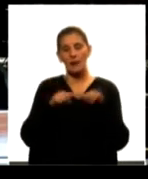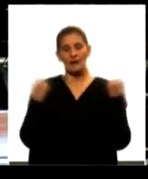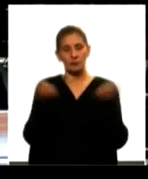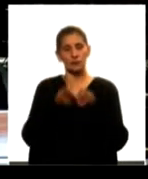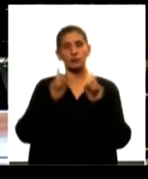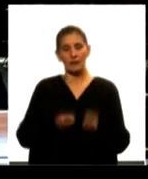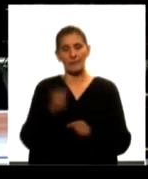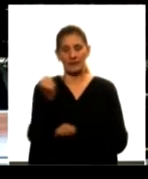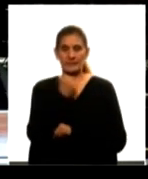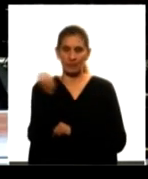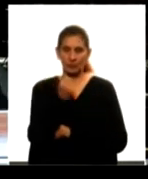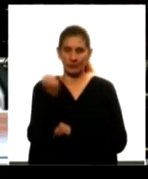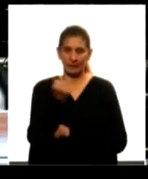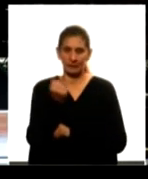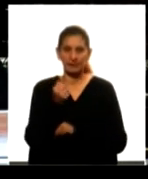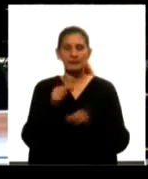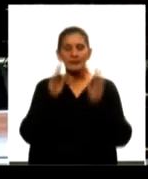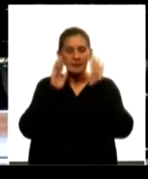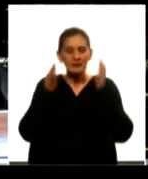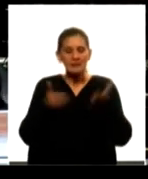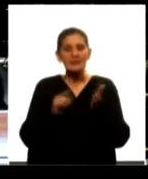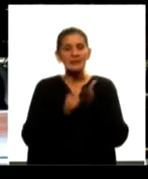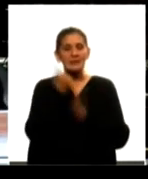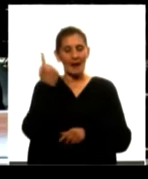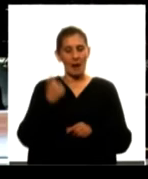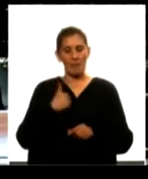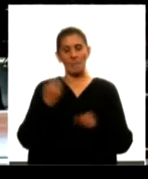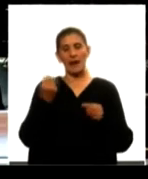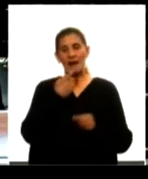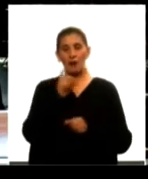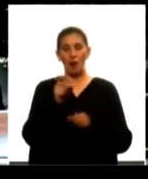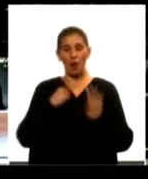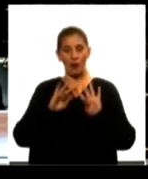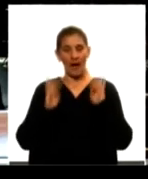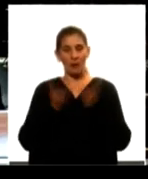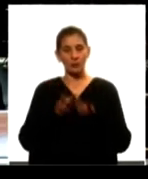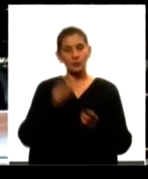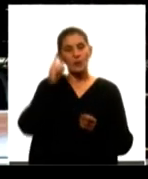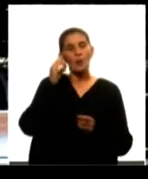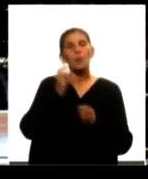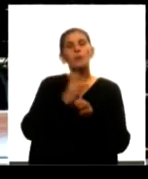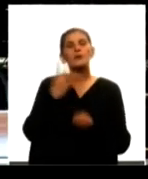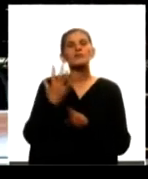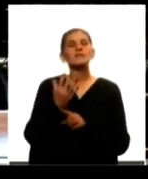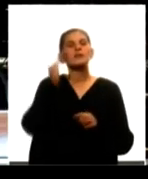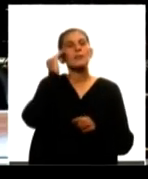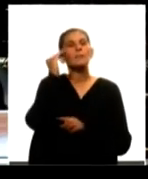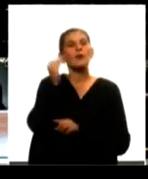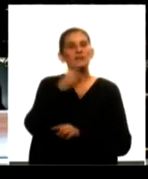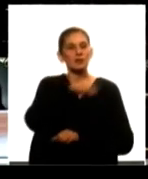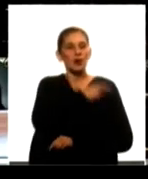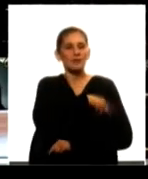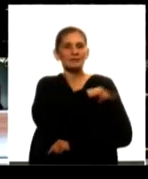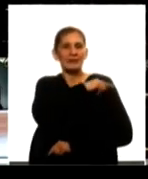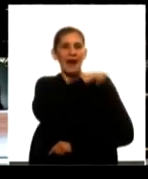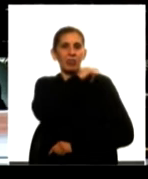muy importante. Central para el Partido de Colorado es el fortalecimiento de la profesión docente y de la formación docente de grado y de